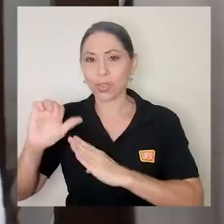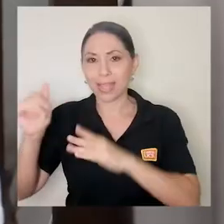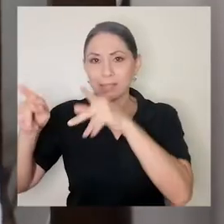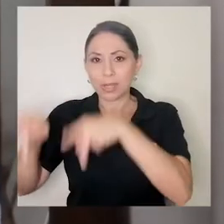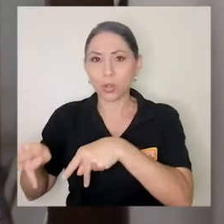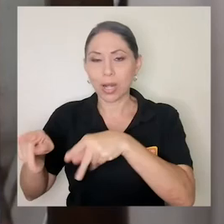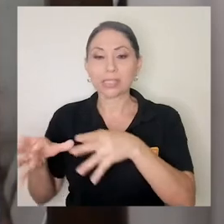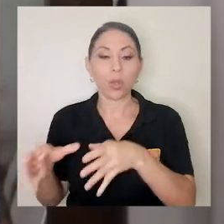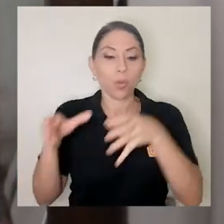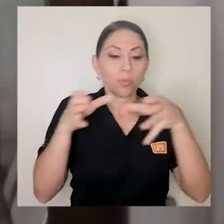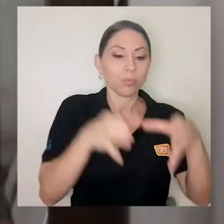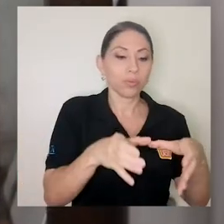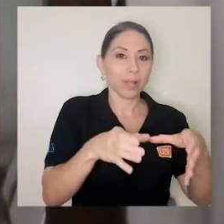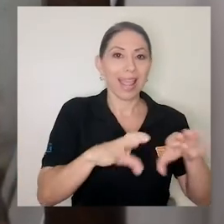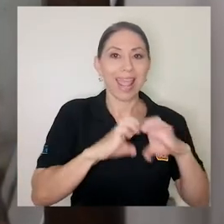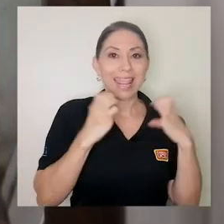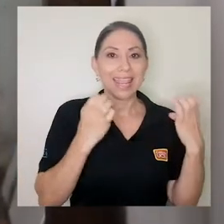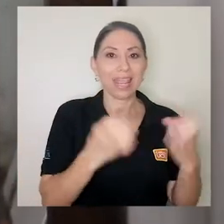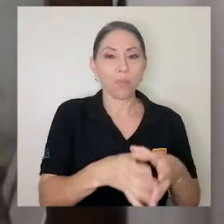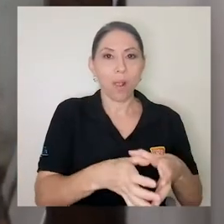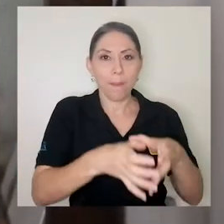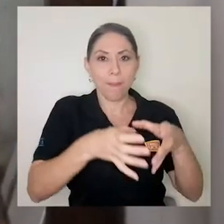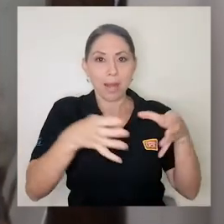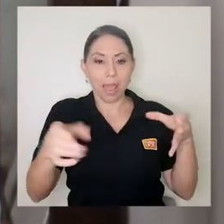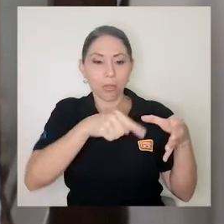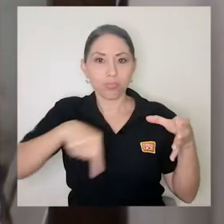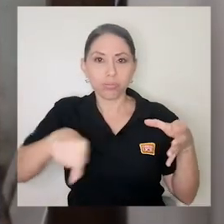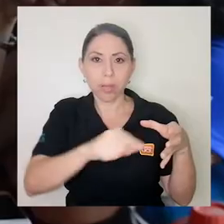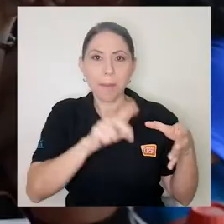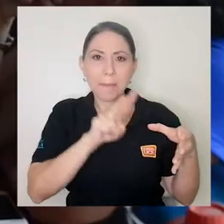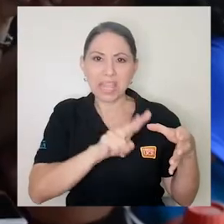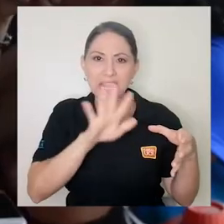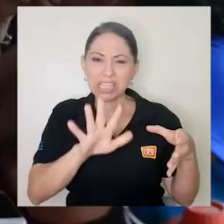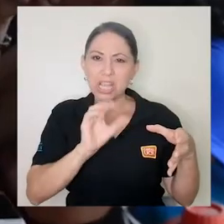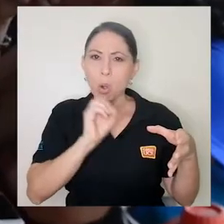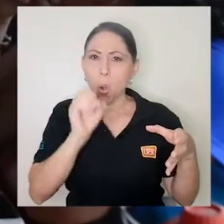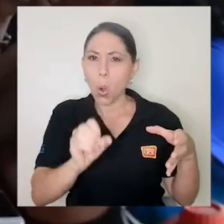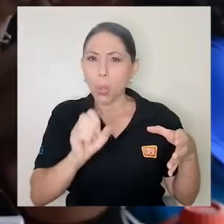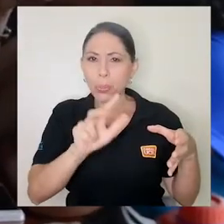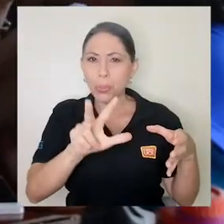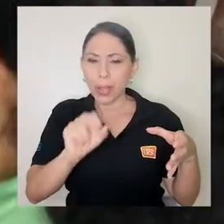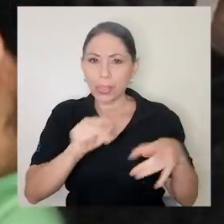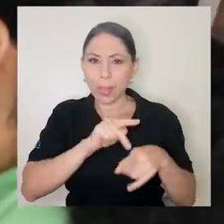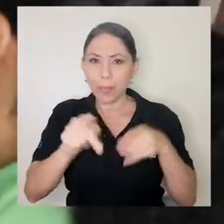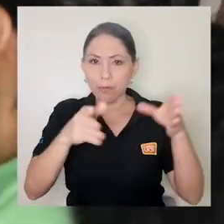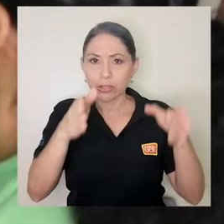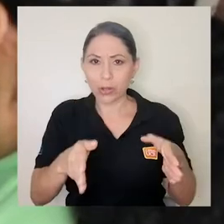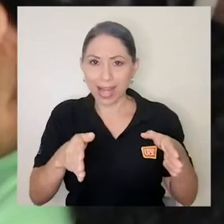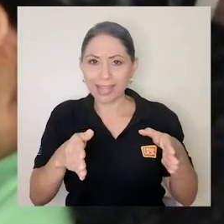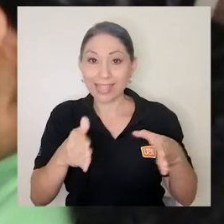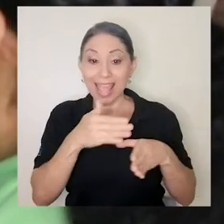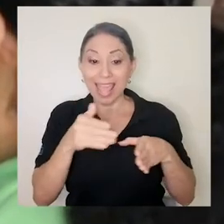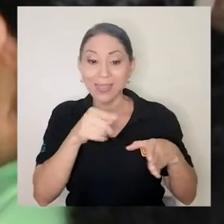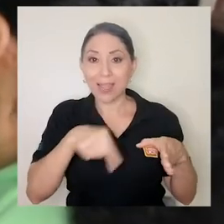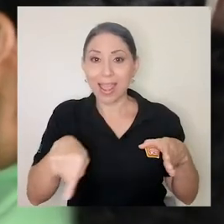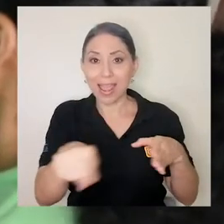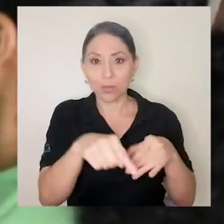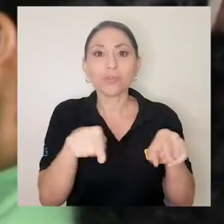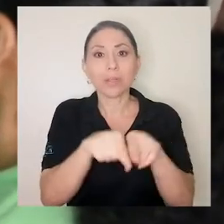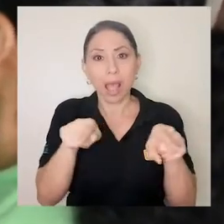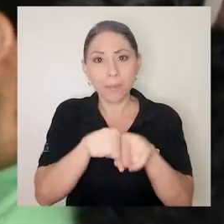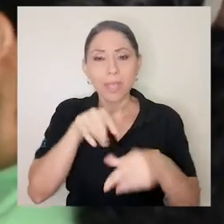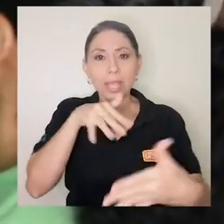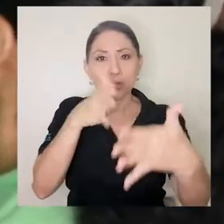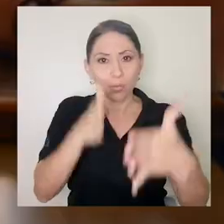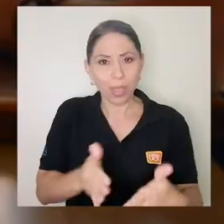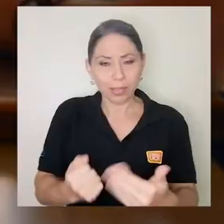o a un equipo ampliado, el cual está compuesto por 25 o 30 profesionales. Y entre ellos, también